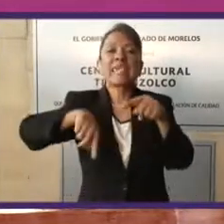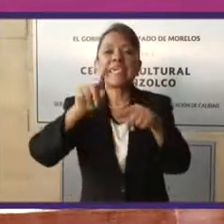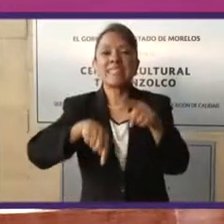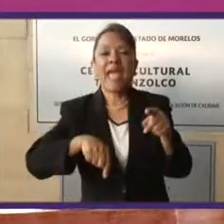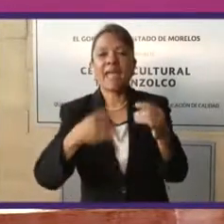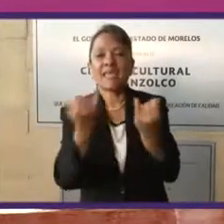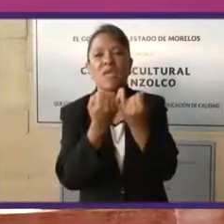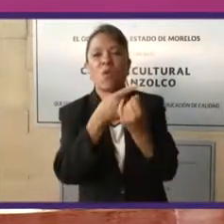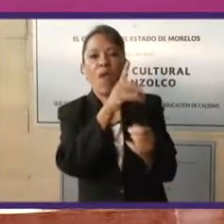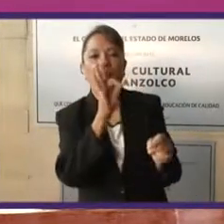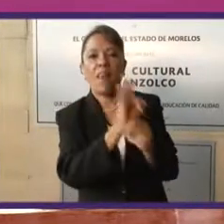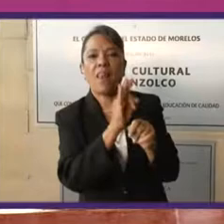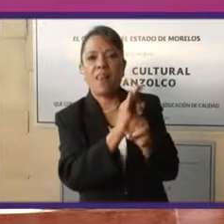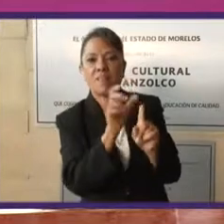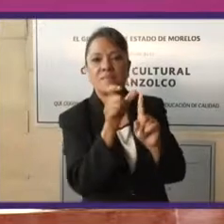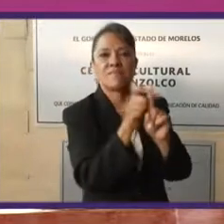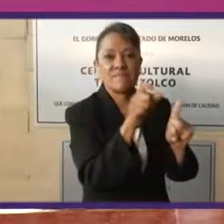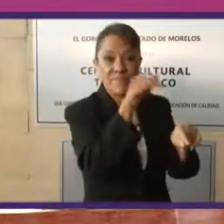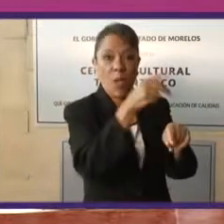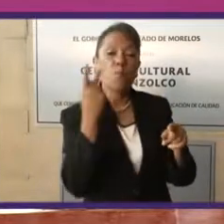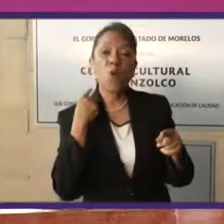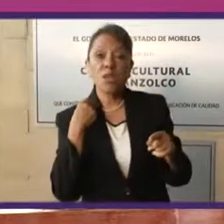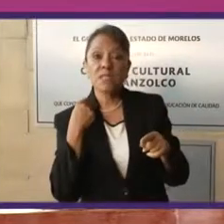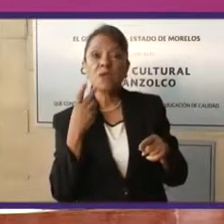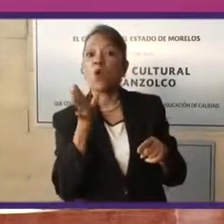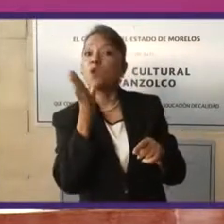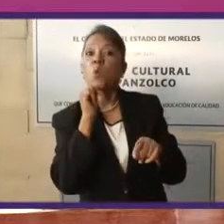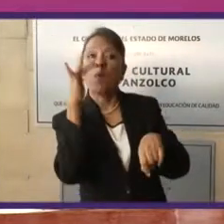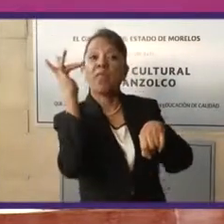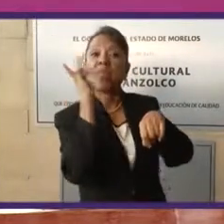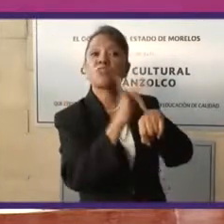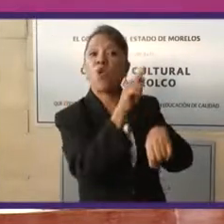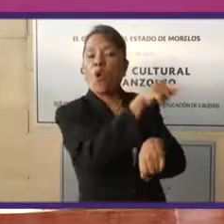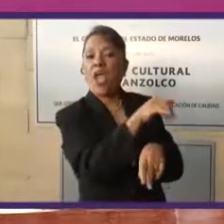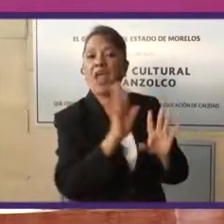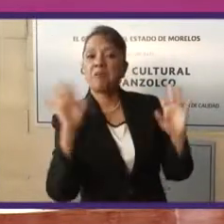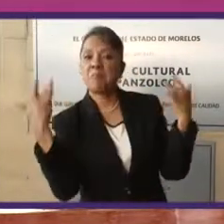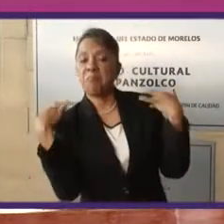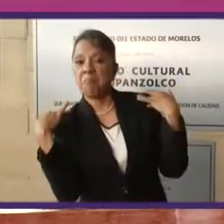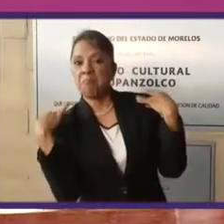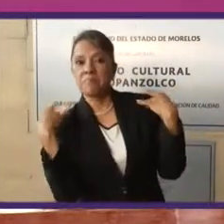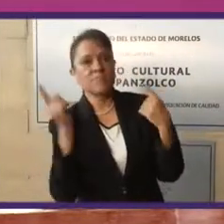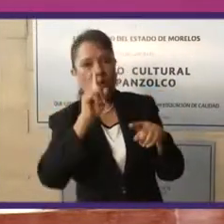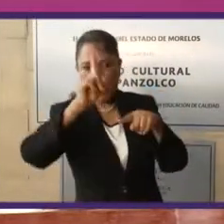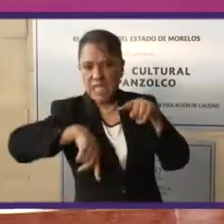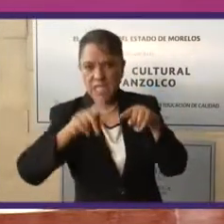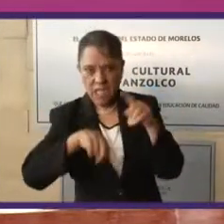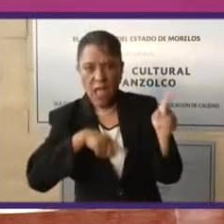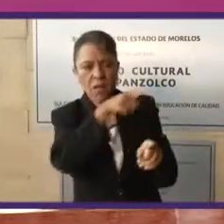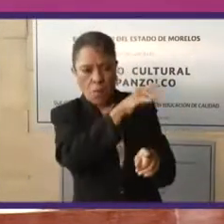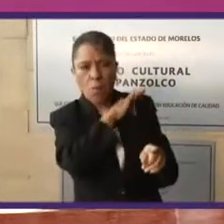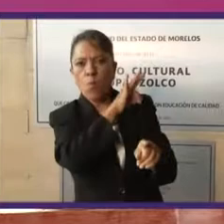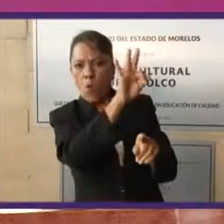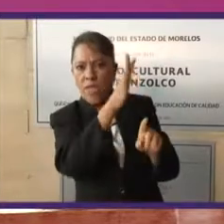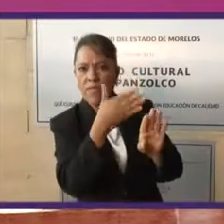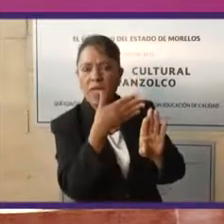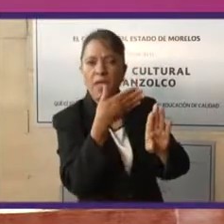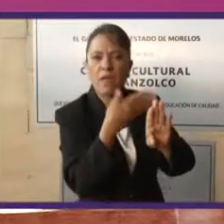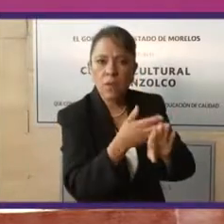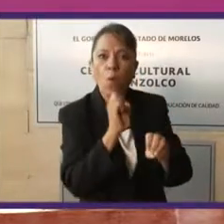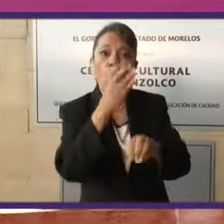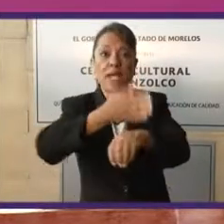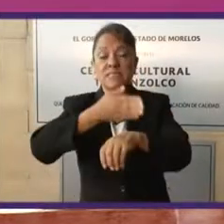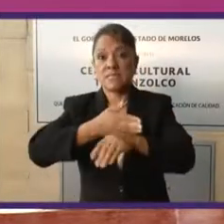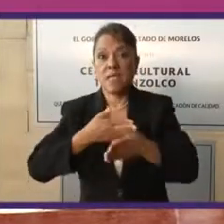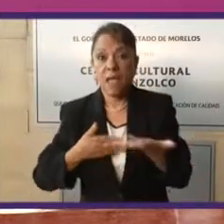Y eso es una propuesta que podríamos garantizar con el apoyo de los legisladores de las distintas fuerzas